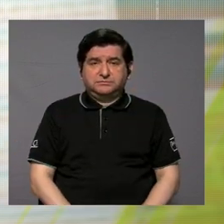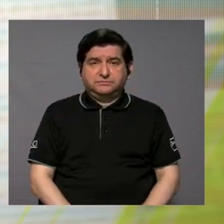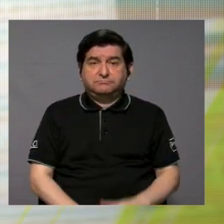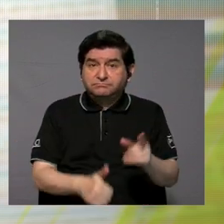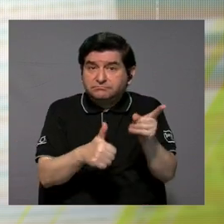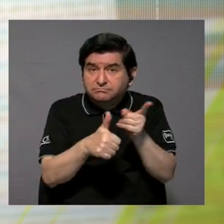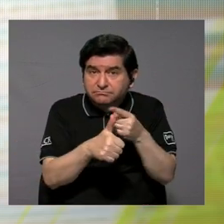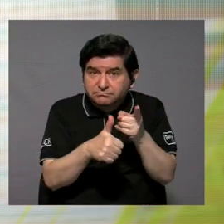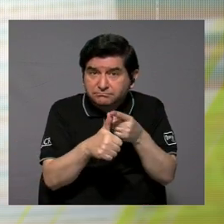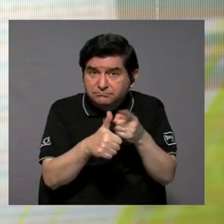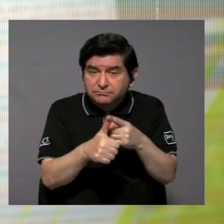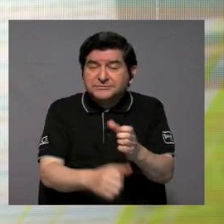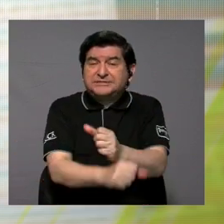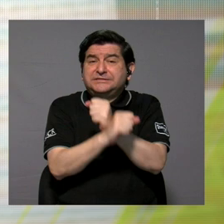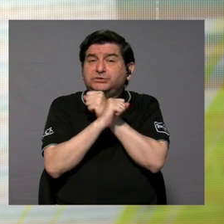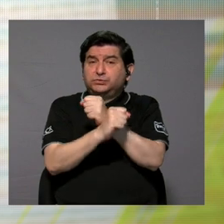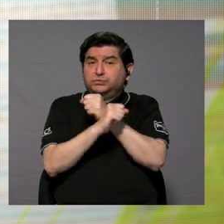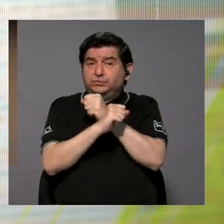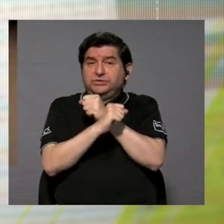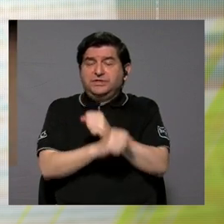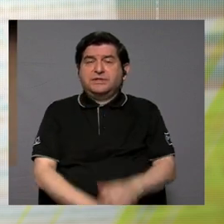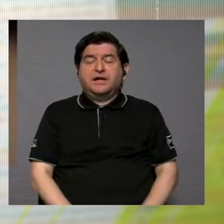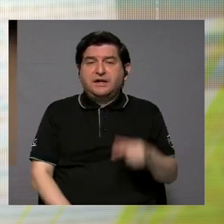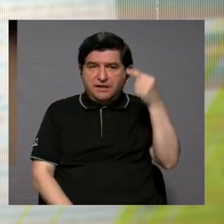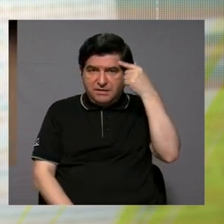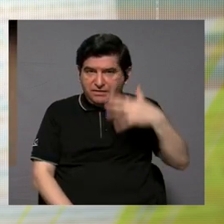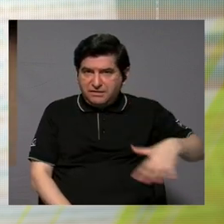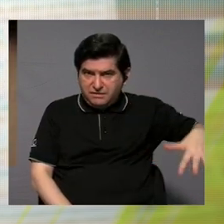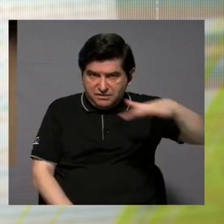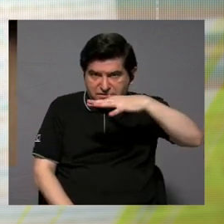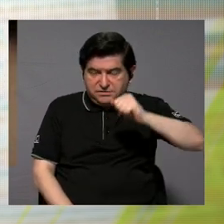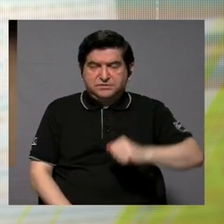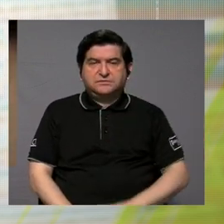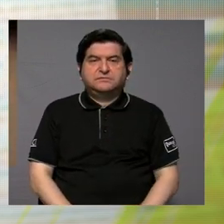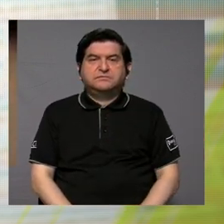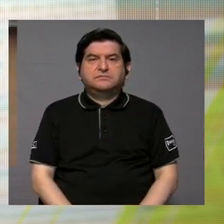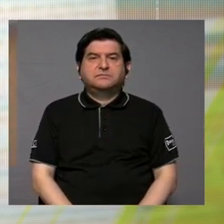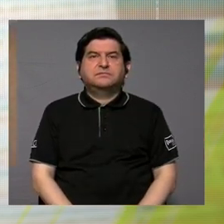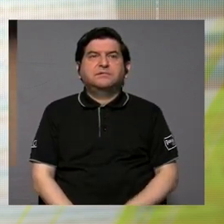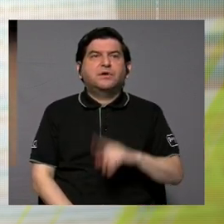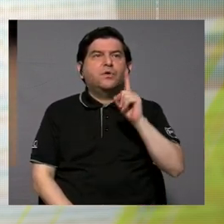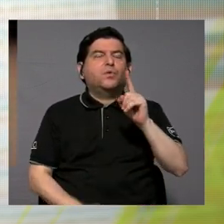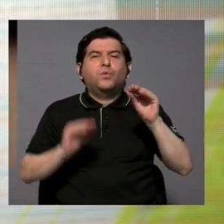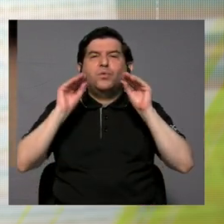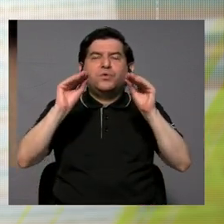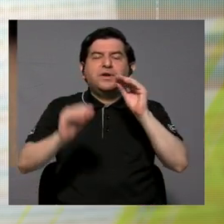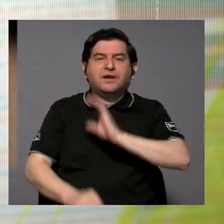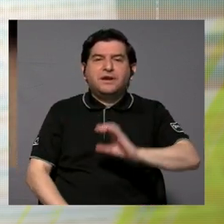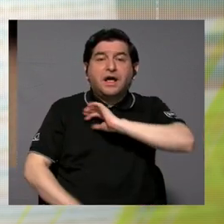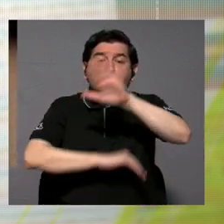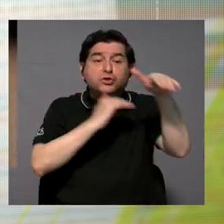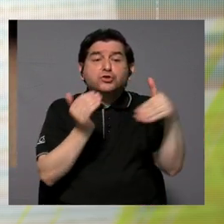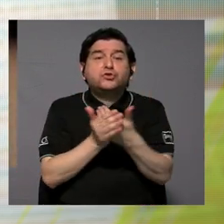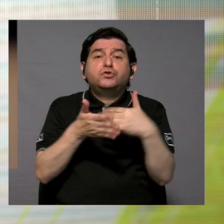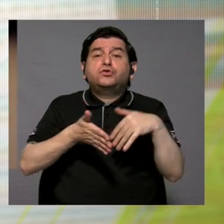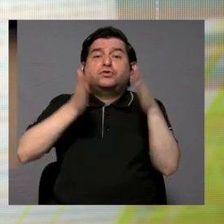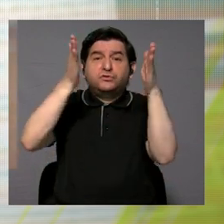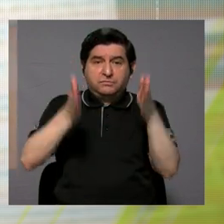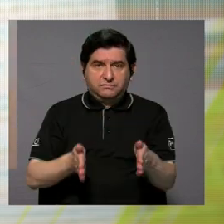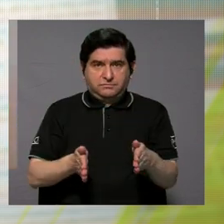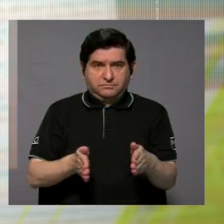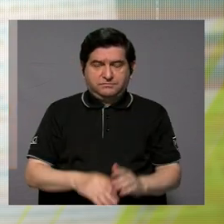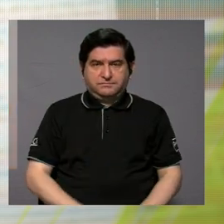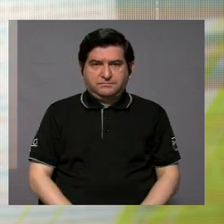Lo primero que deberíamos garantizar como Estado es que haya una educación de calidad para todos los